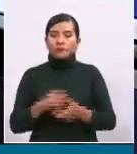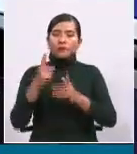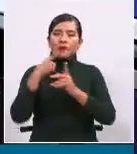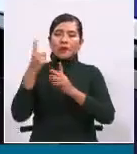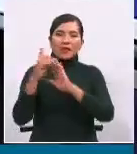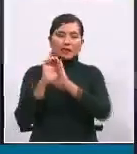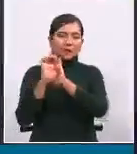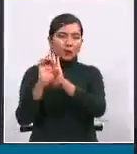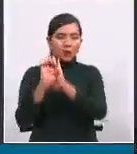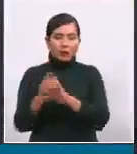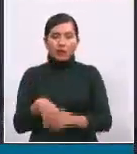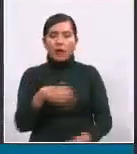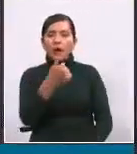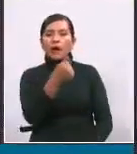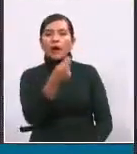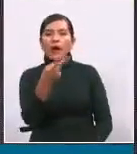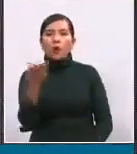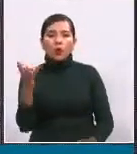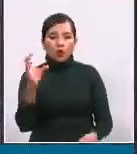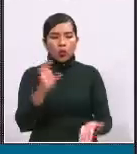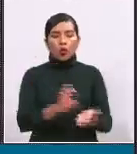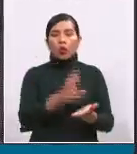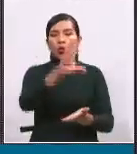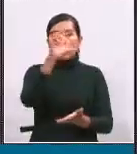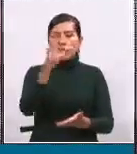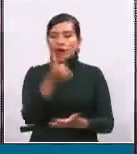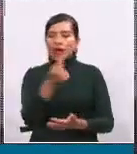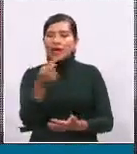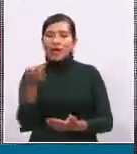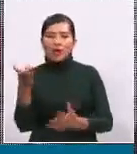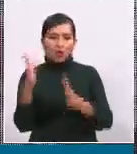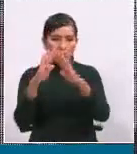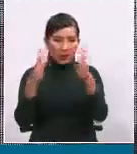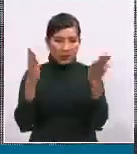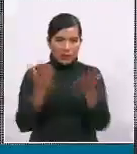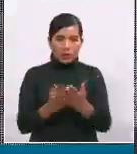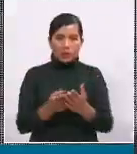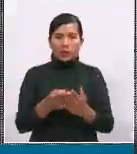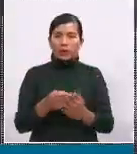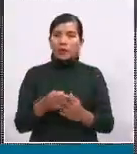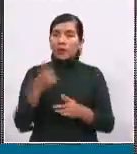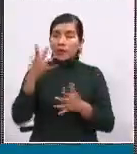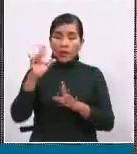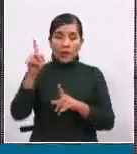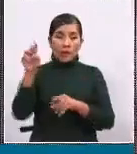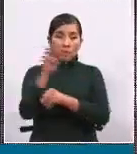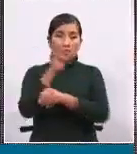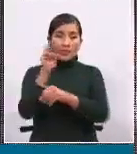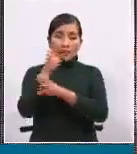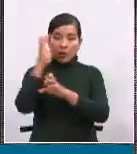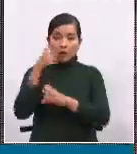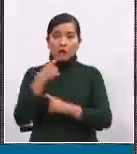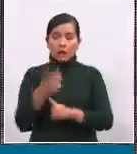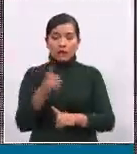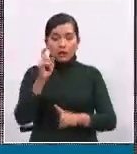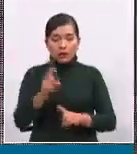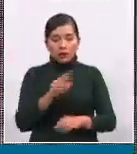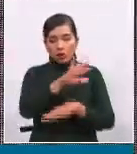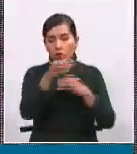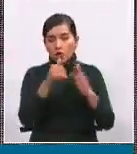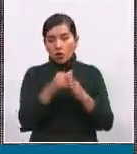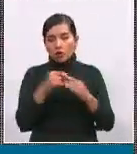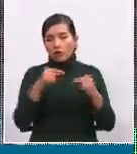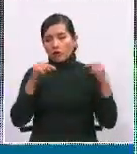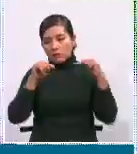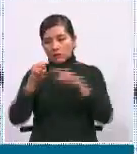colegio, alguna unidad educativa no cumple con el instructivo de volver a clases presenciales desde